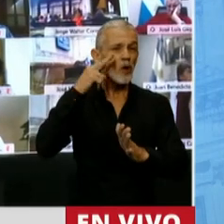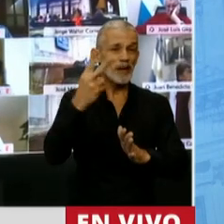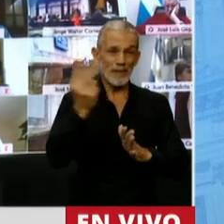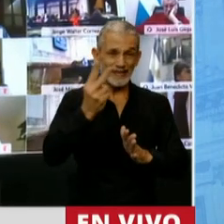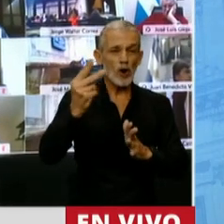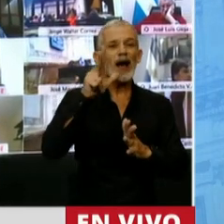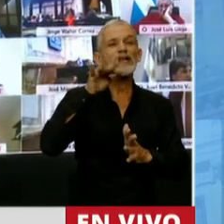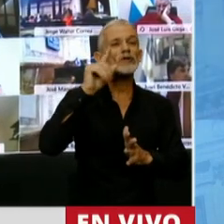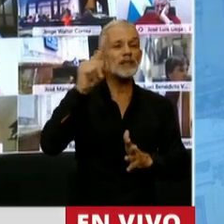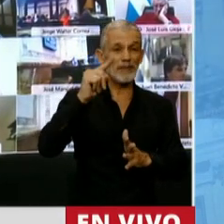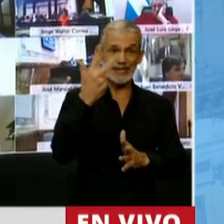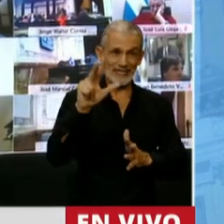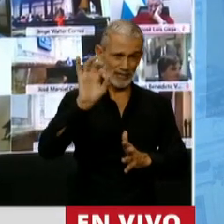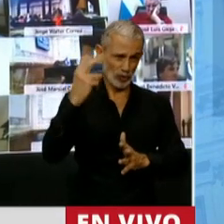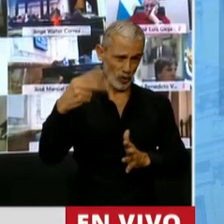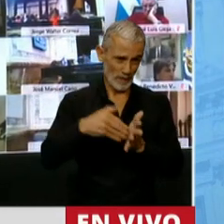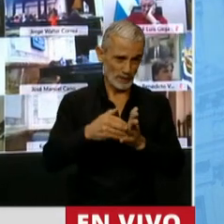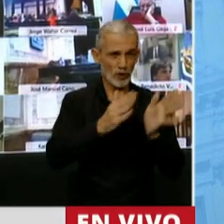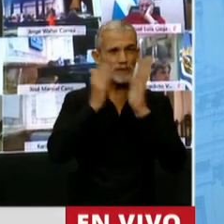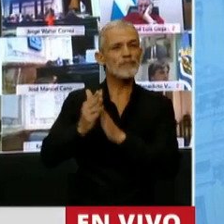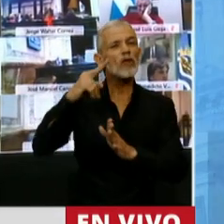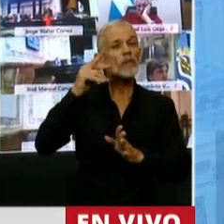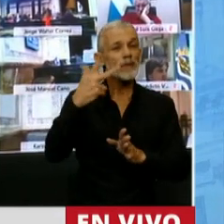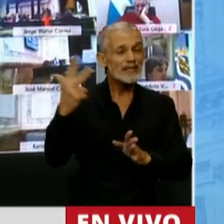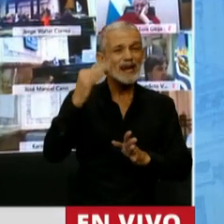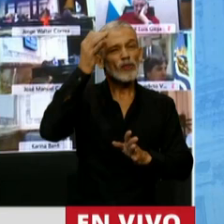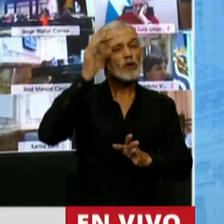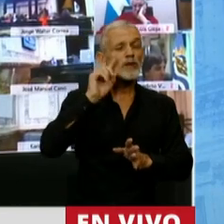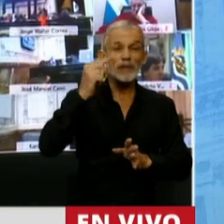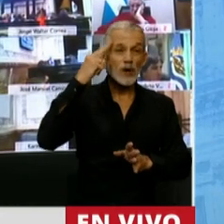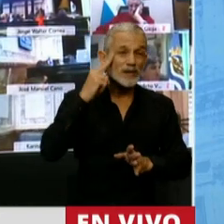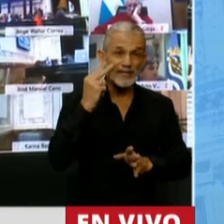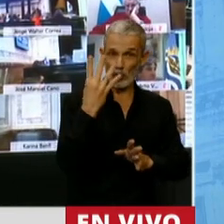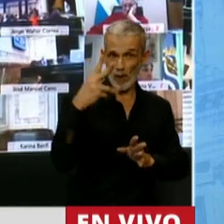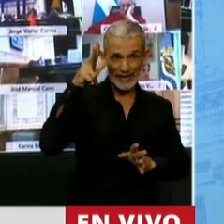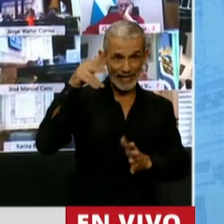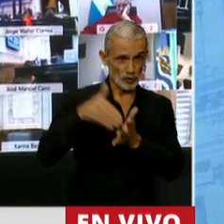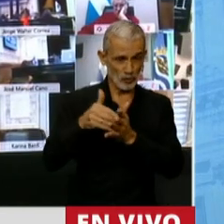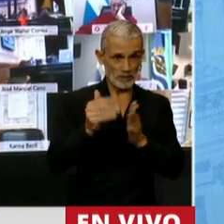14,302 para el 2023 en 12,948.